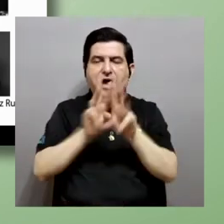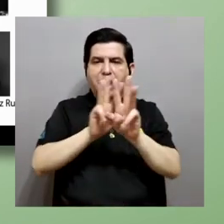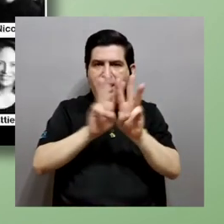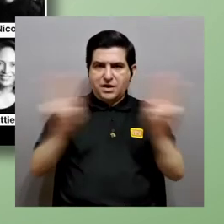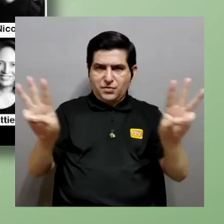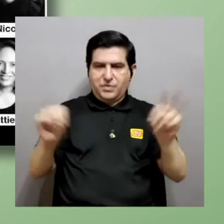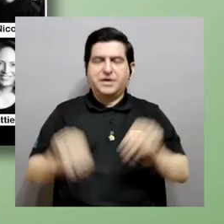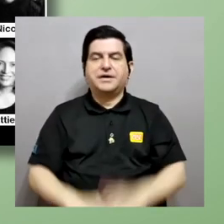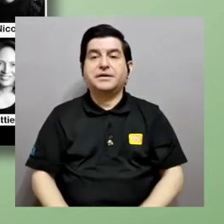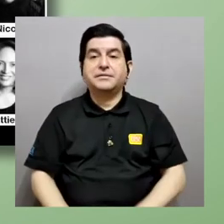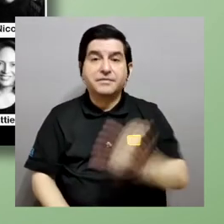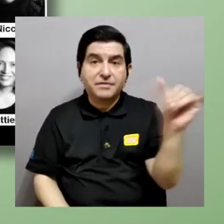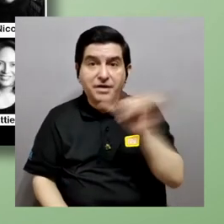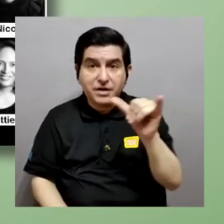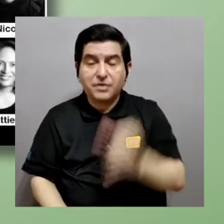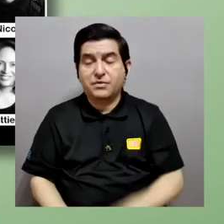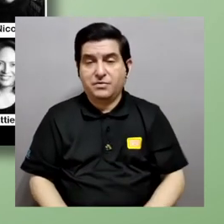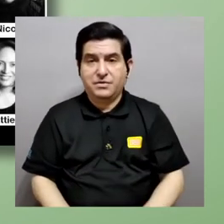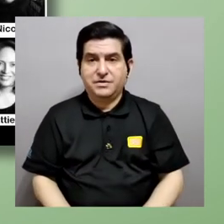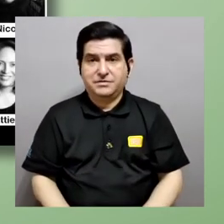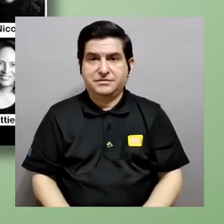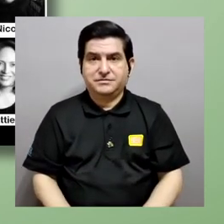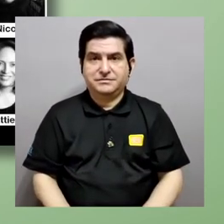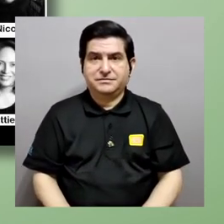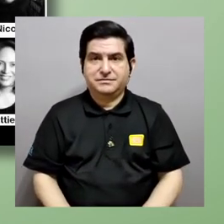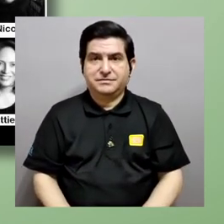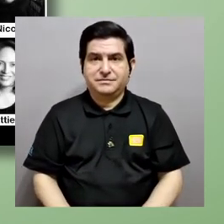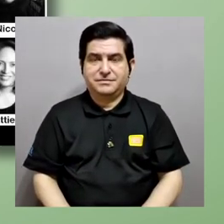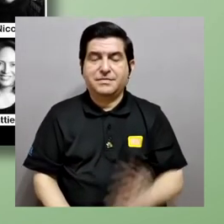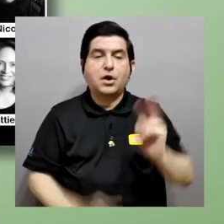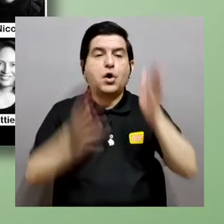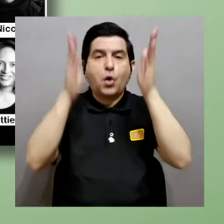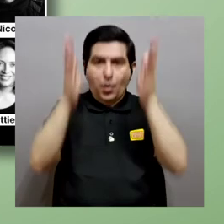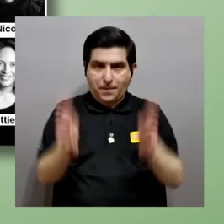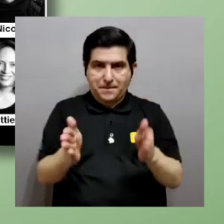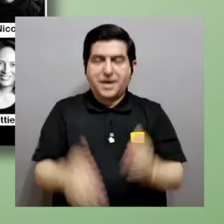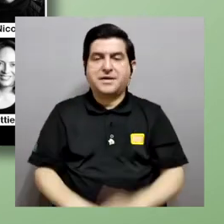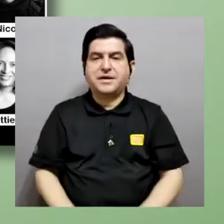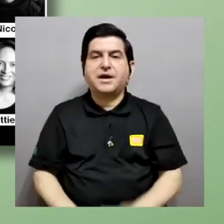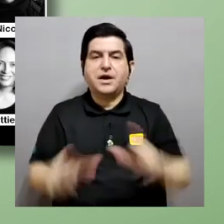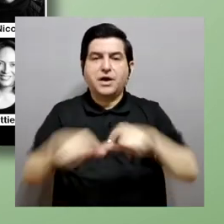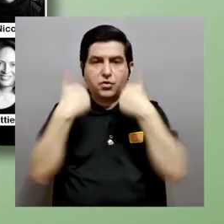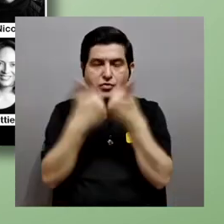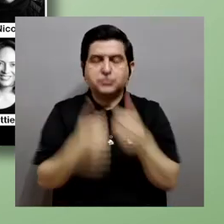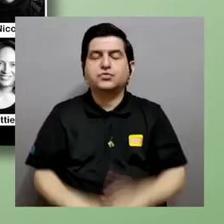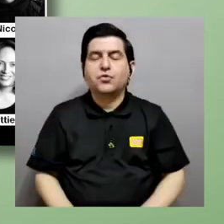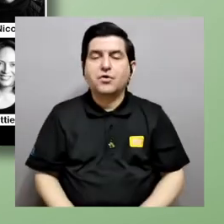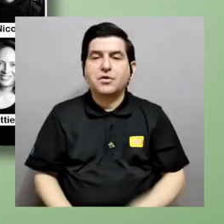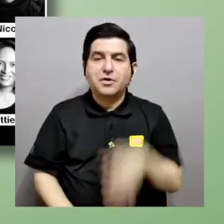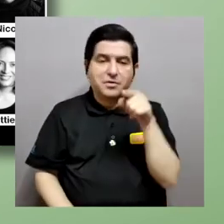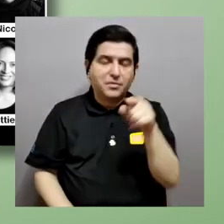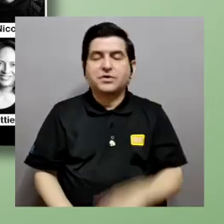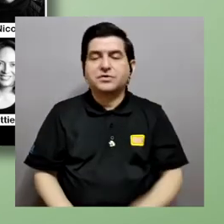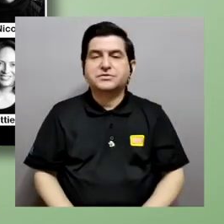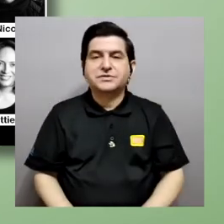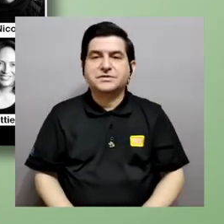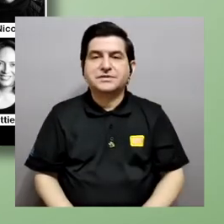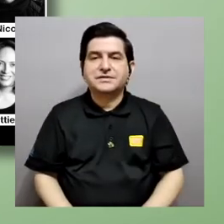página web y también a mis compañeros en el grupo de Saving Face